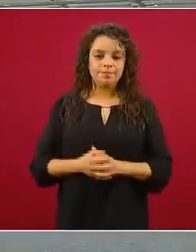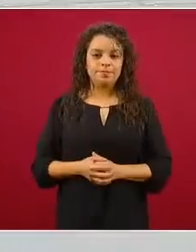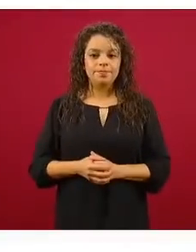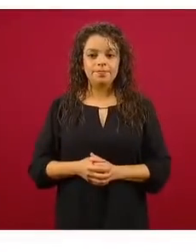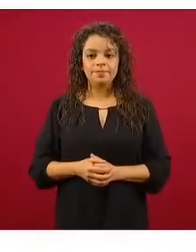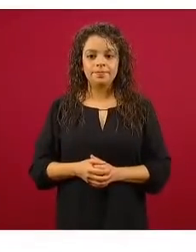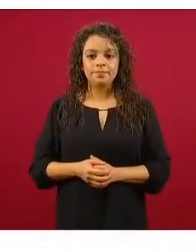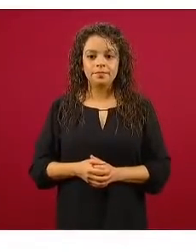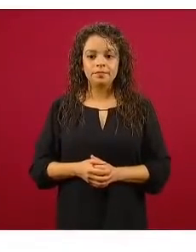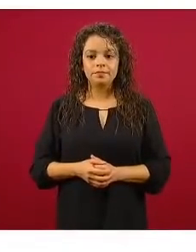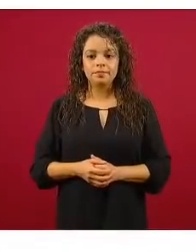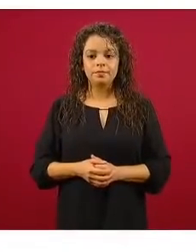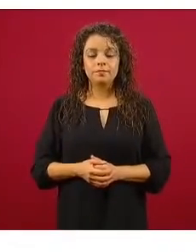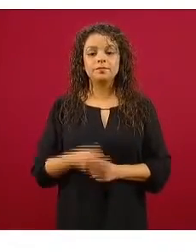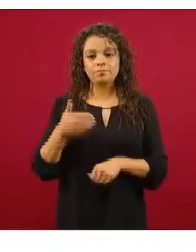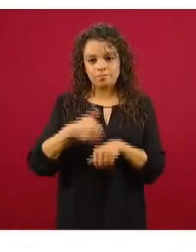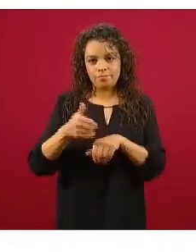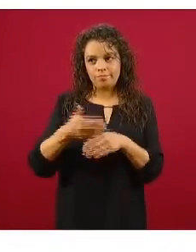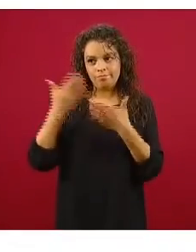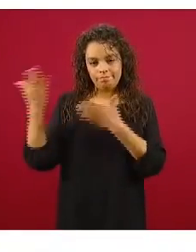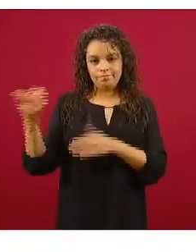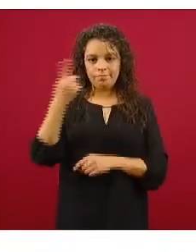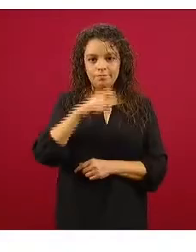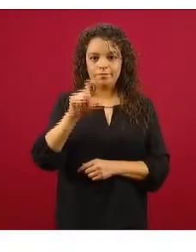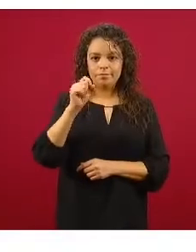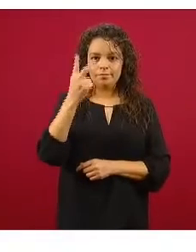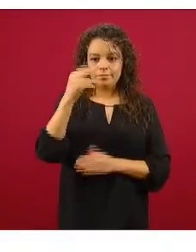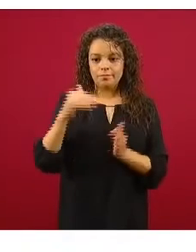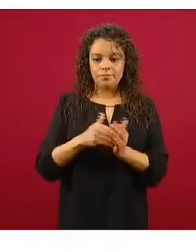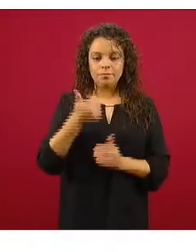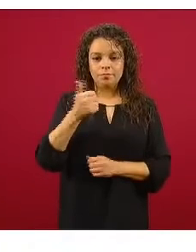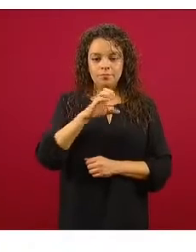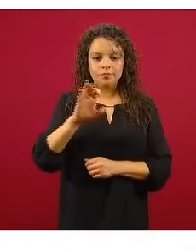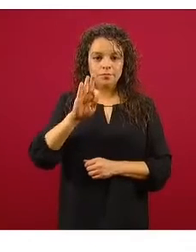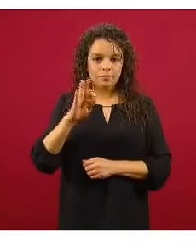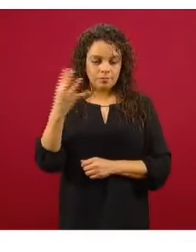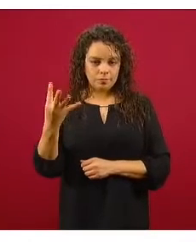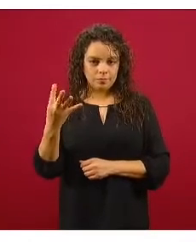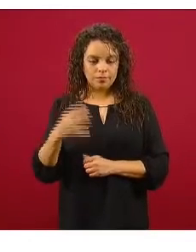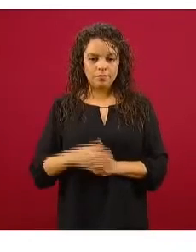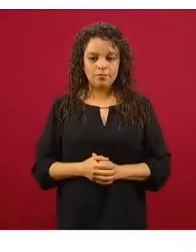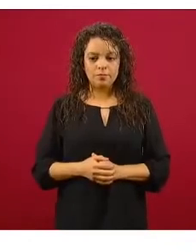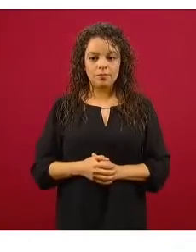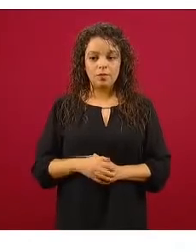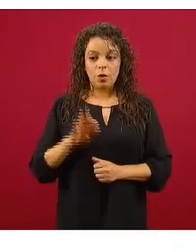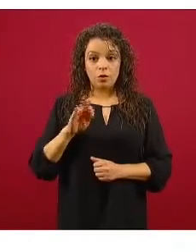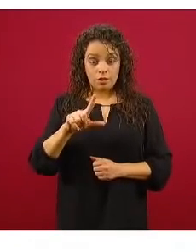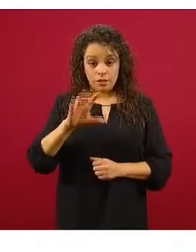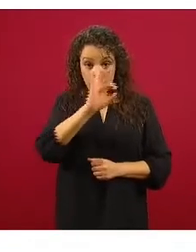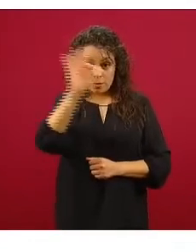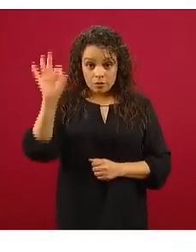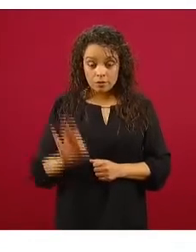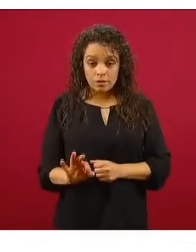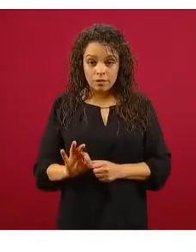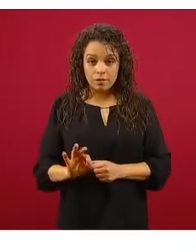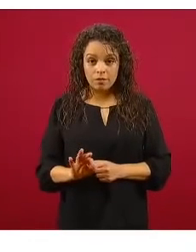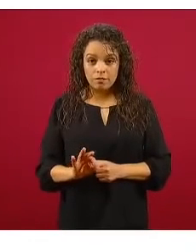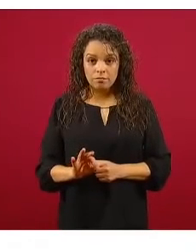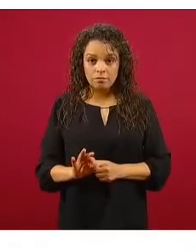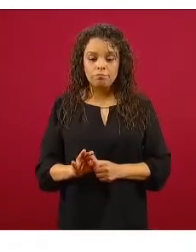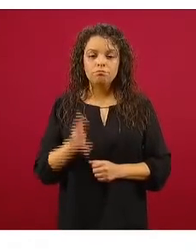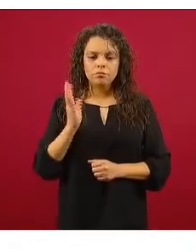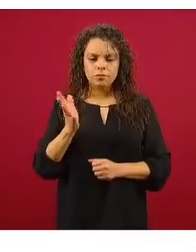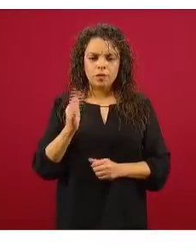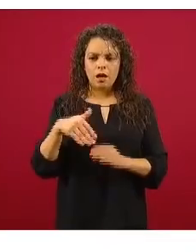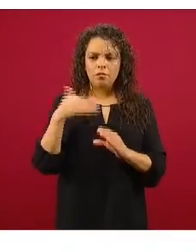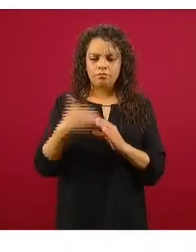que ya les comentaba, los 122 mil 644, de los cuales al 87 por ciento, pues ya se les depositó